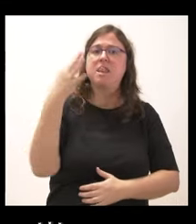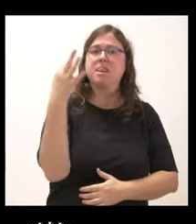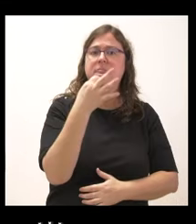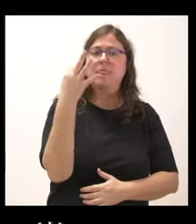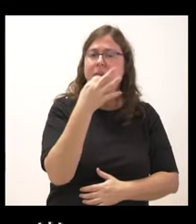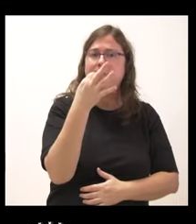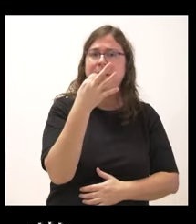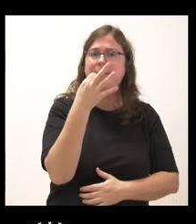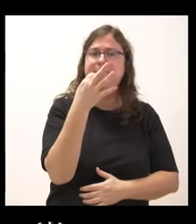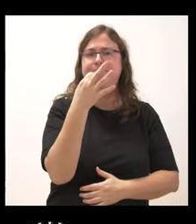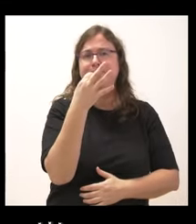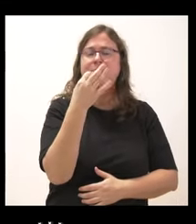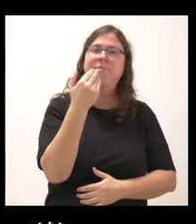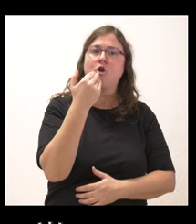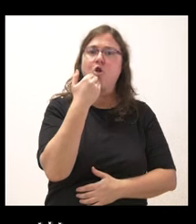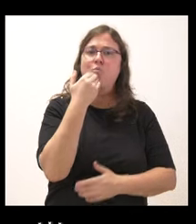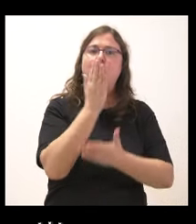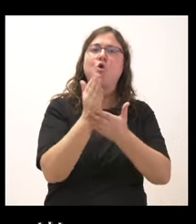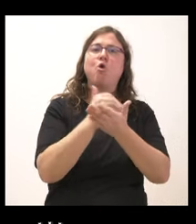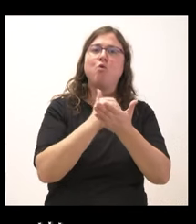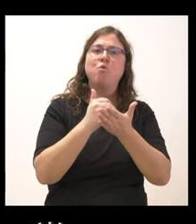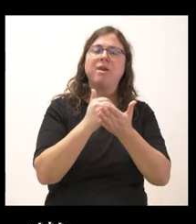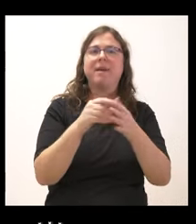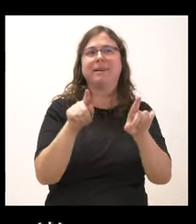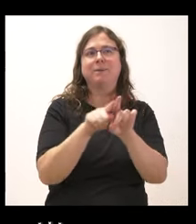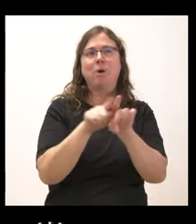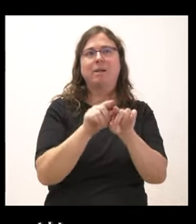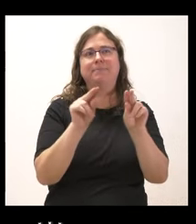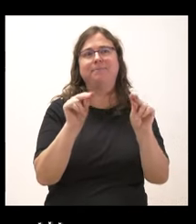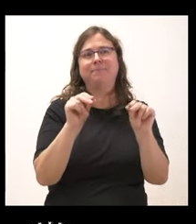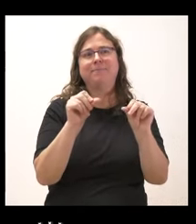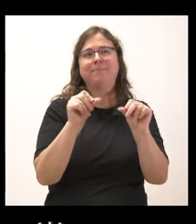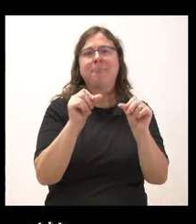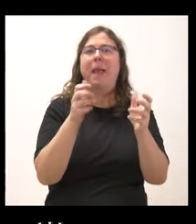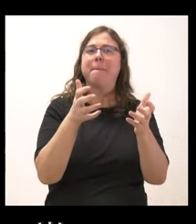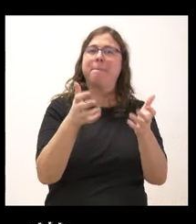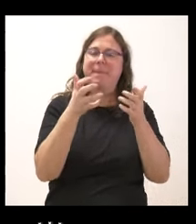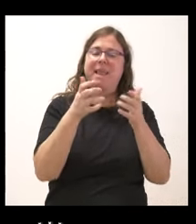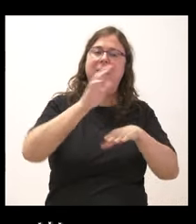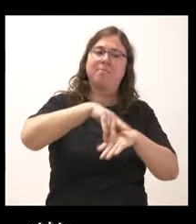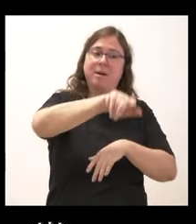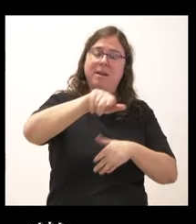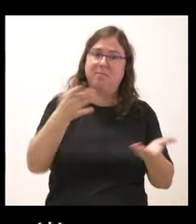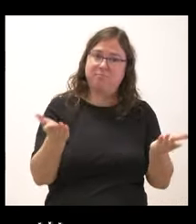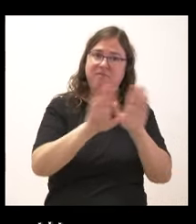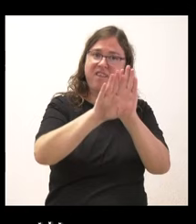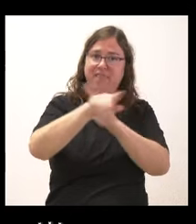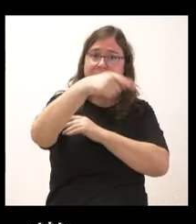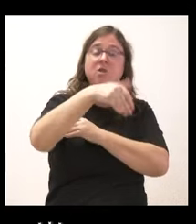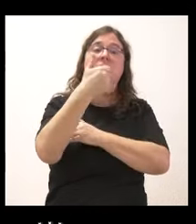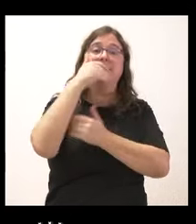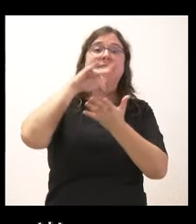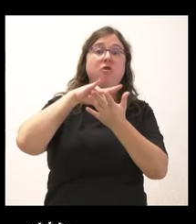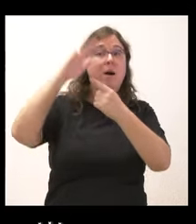de alguna manera, la comunidad que beneficiarse a los ciudadanos, a los vecinos, donde se ubican estos